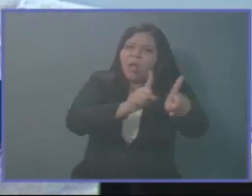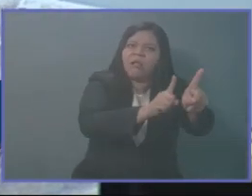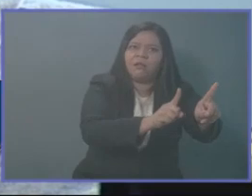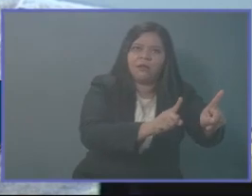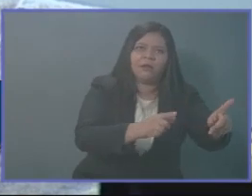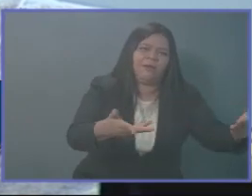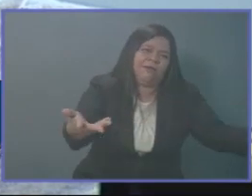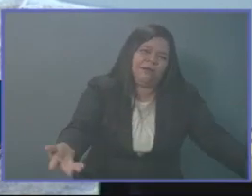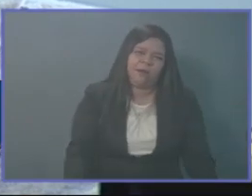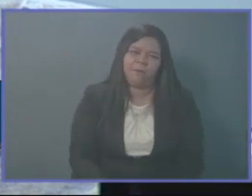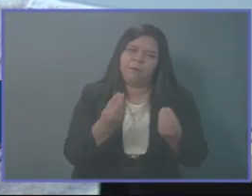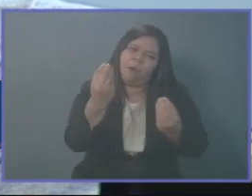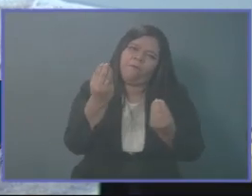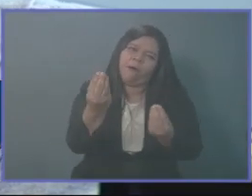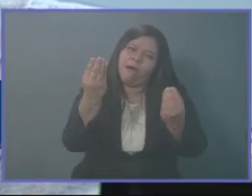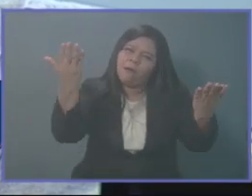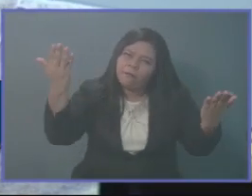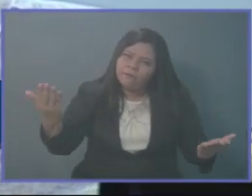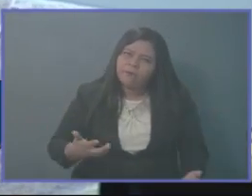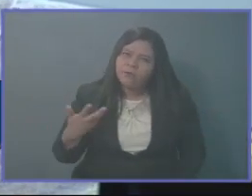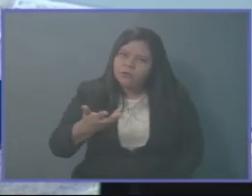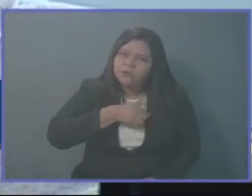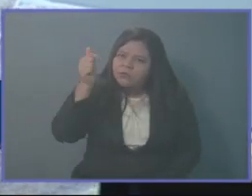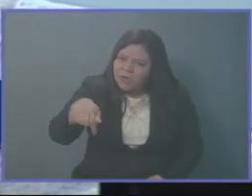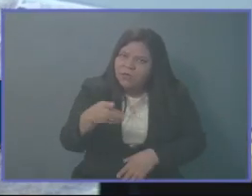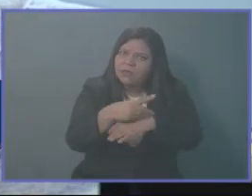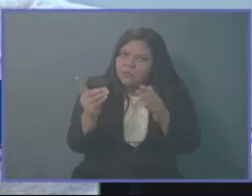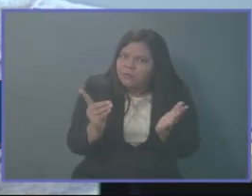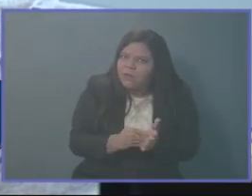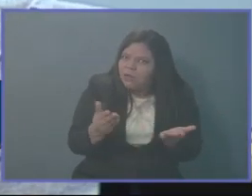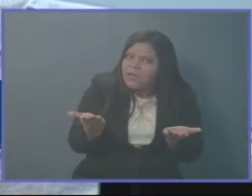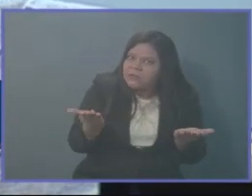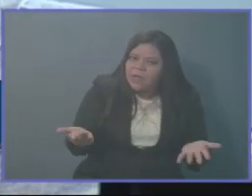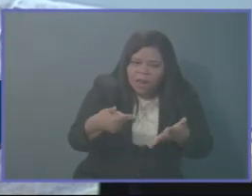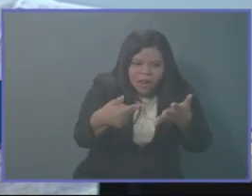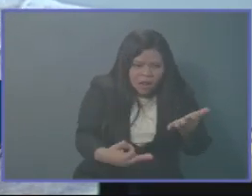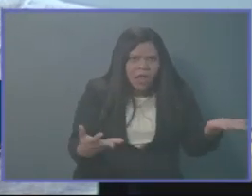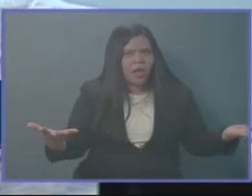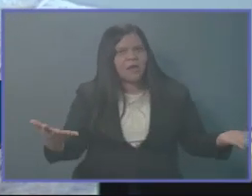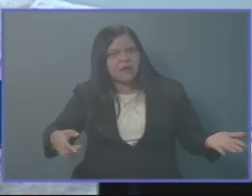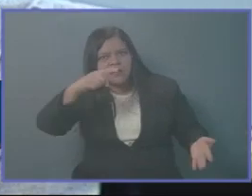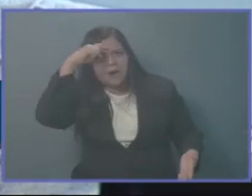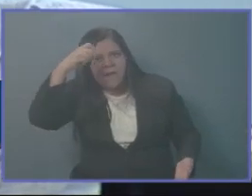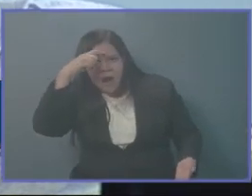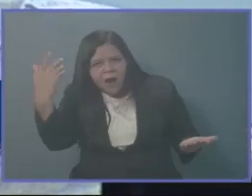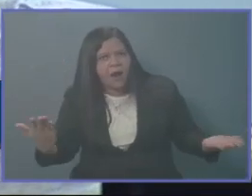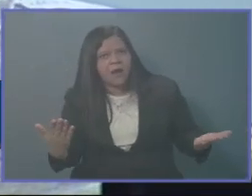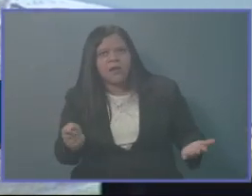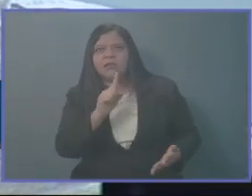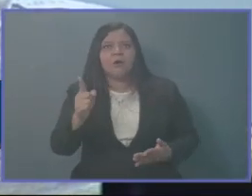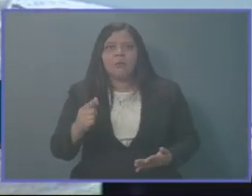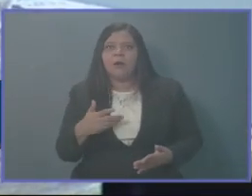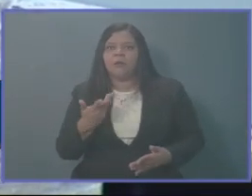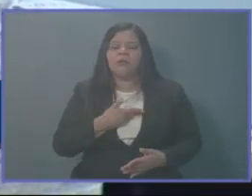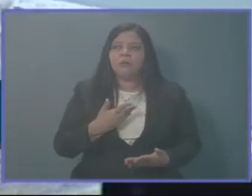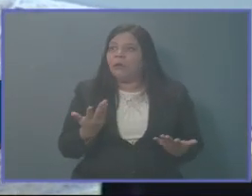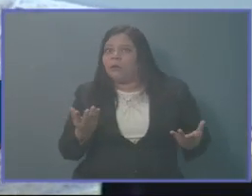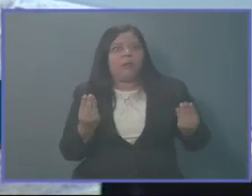puede ser, hombre. Si aquí estamos para legislar, estamos para trabajar y no para detenernos